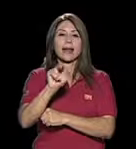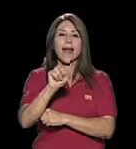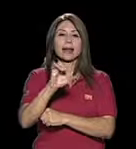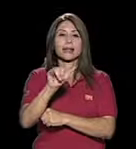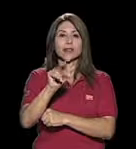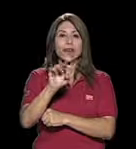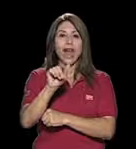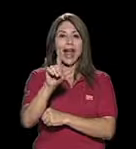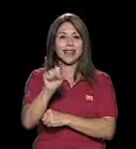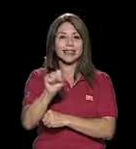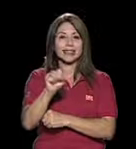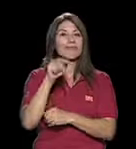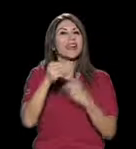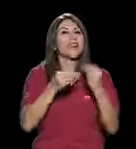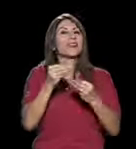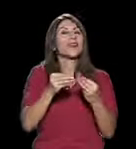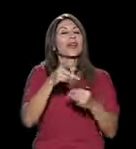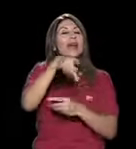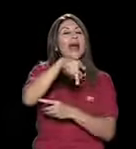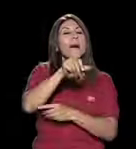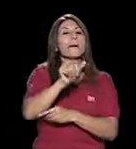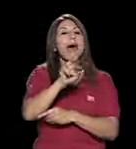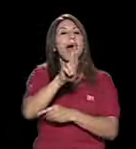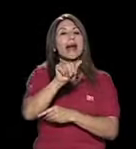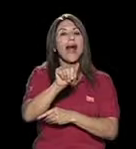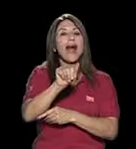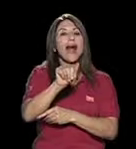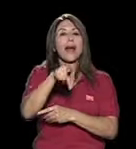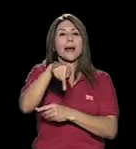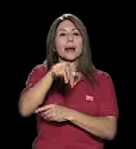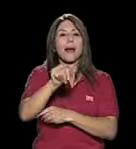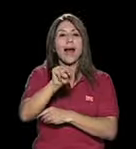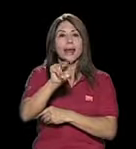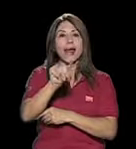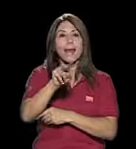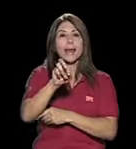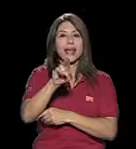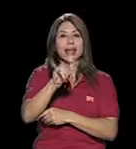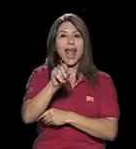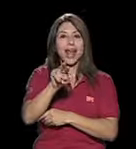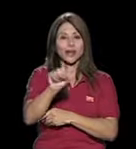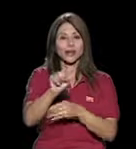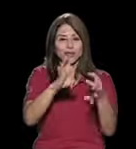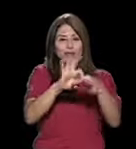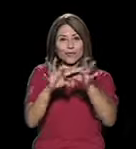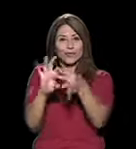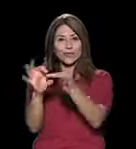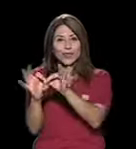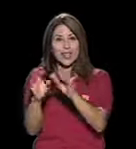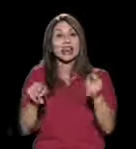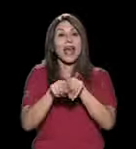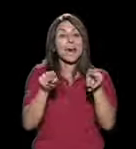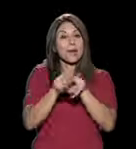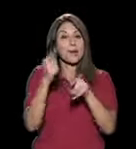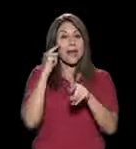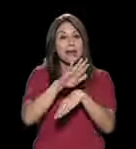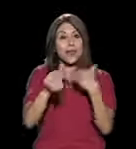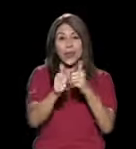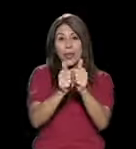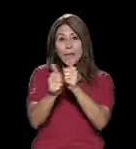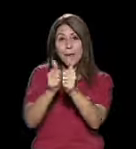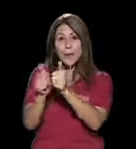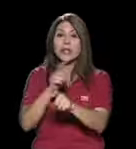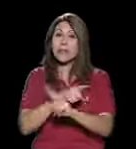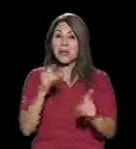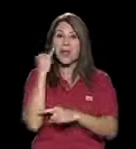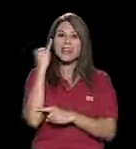llevar a los paramericanos y después para la parte olímpica, pero la idea es